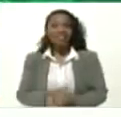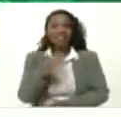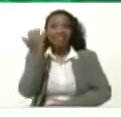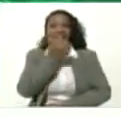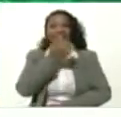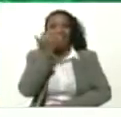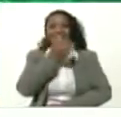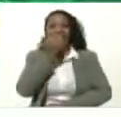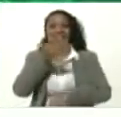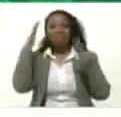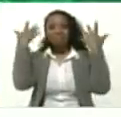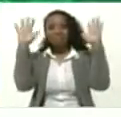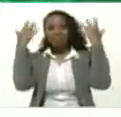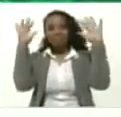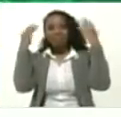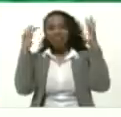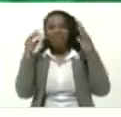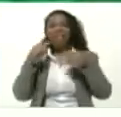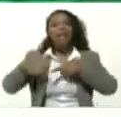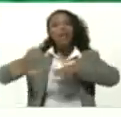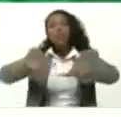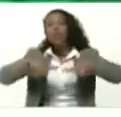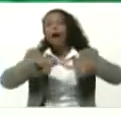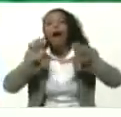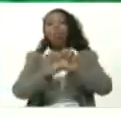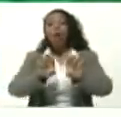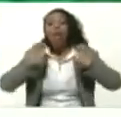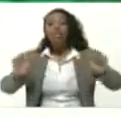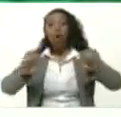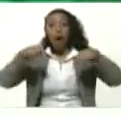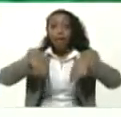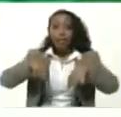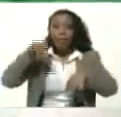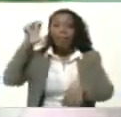De las zonas educativas del país